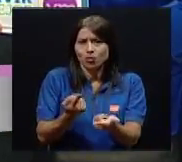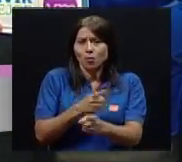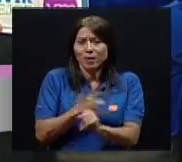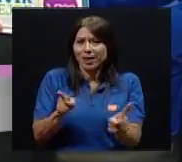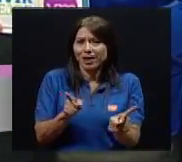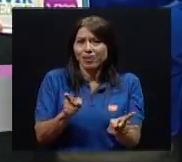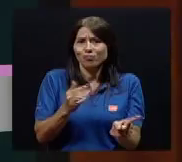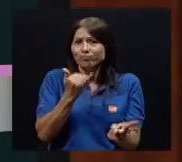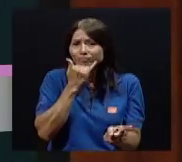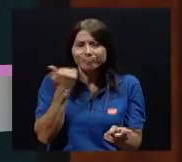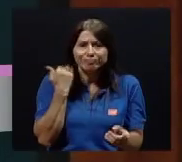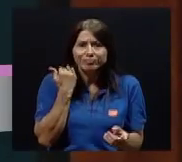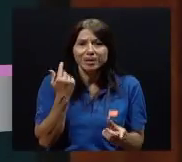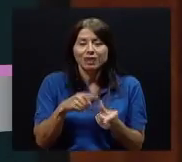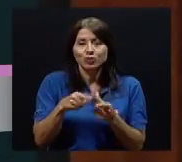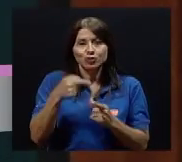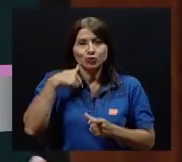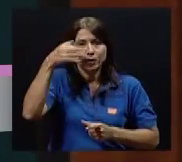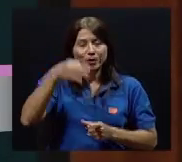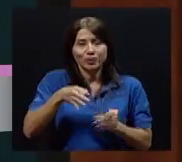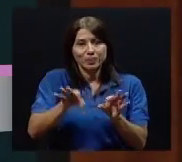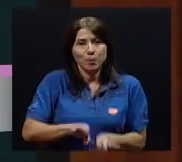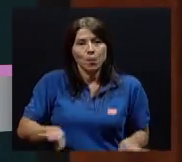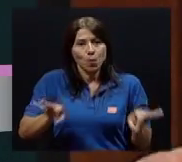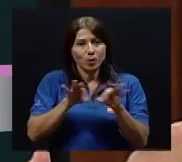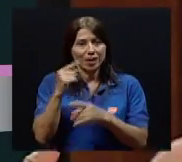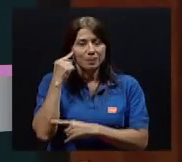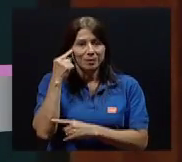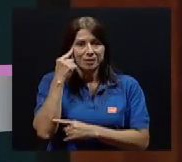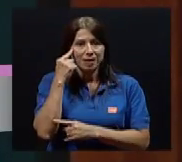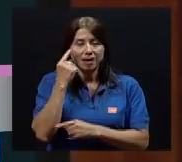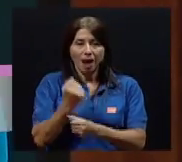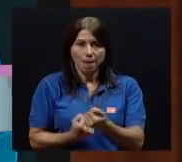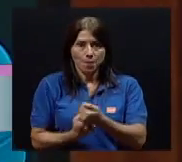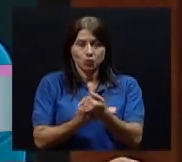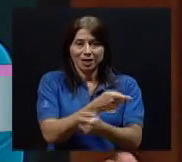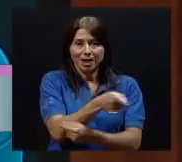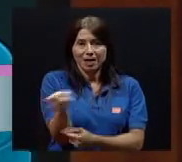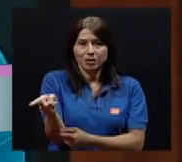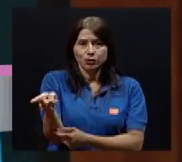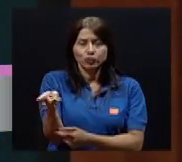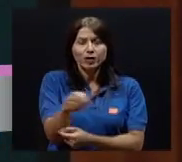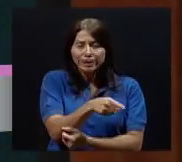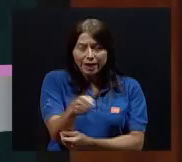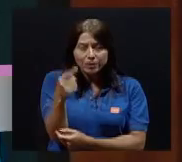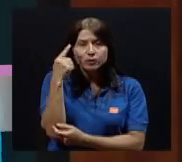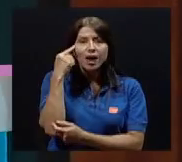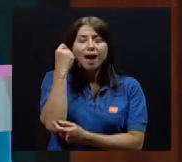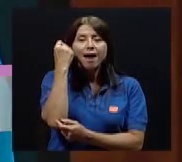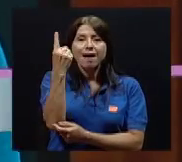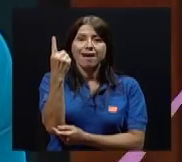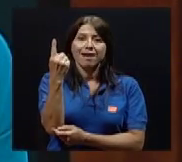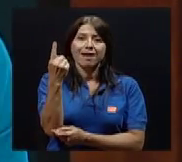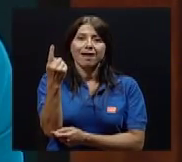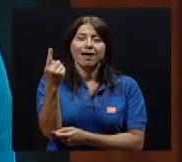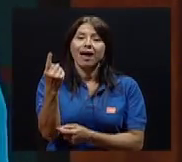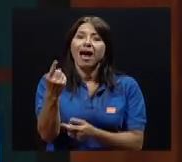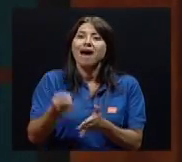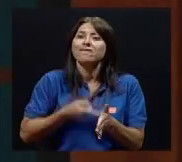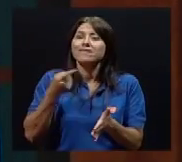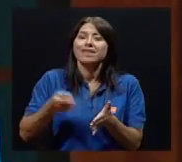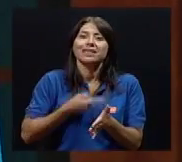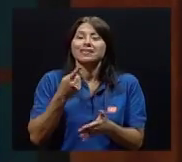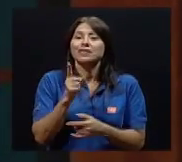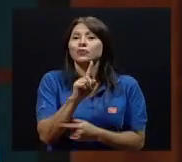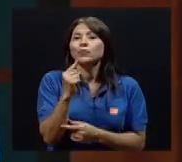creo que también es importante pensar en apoyarlos y a concientizar de que no muchas veces es en función de un